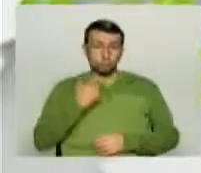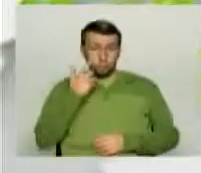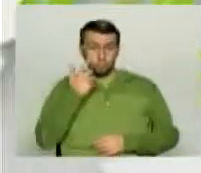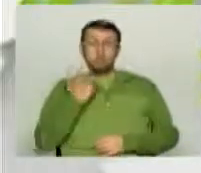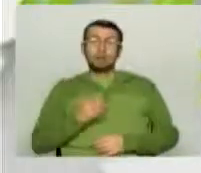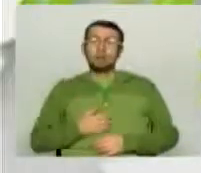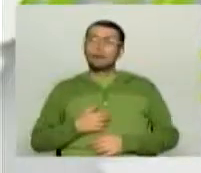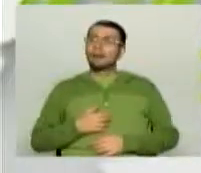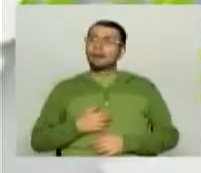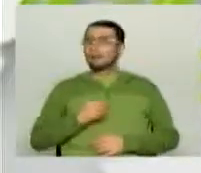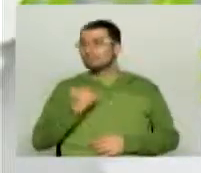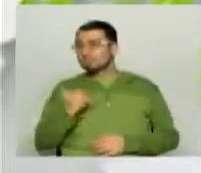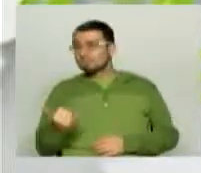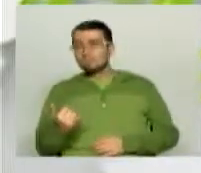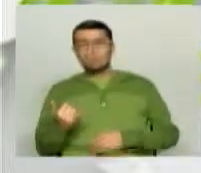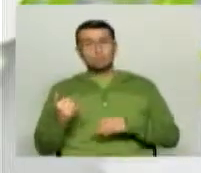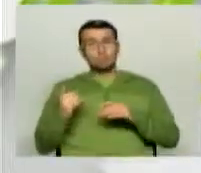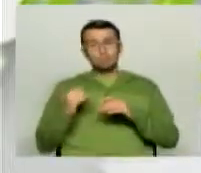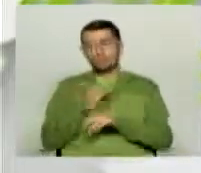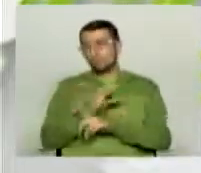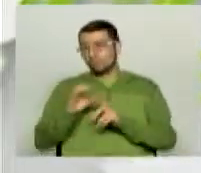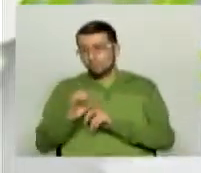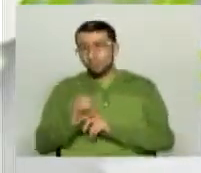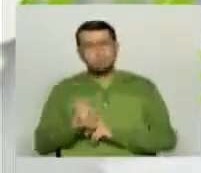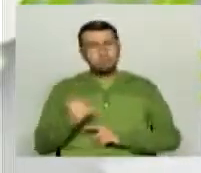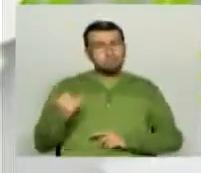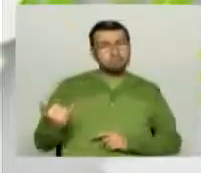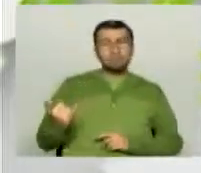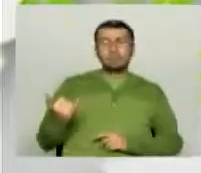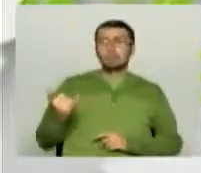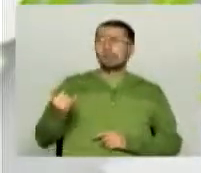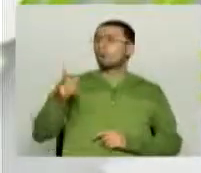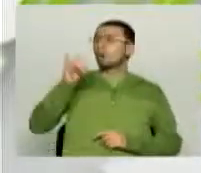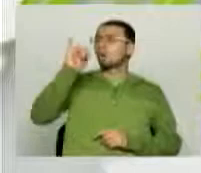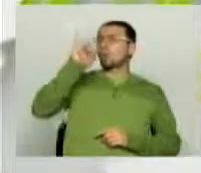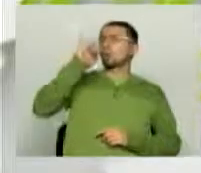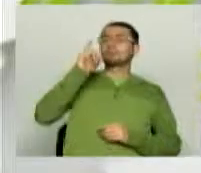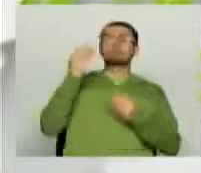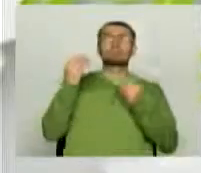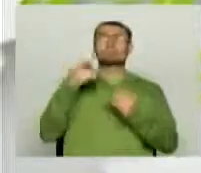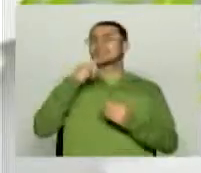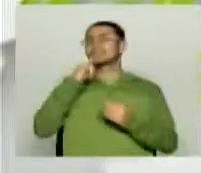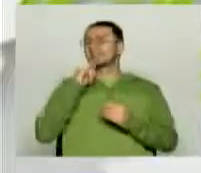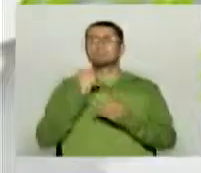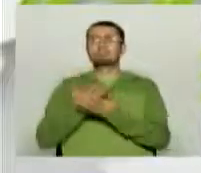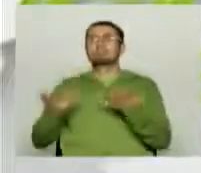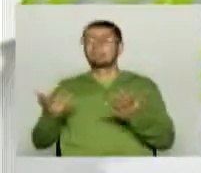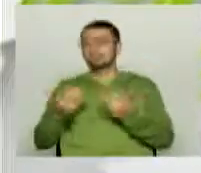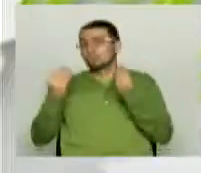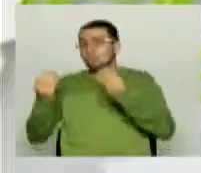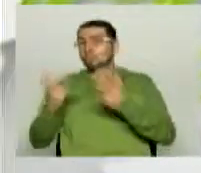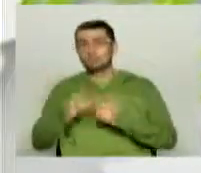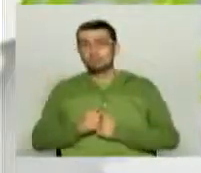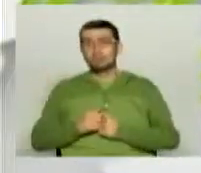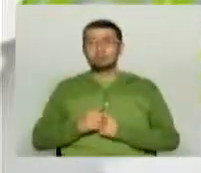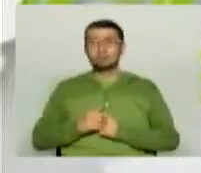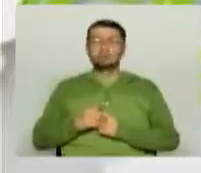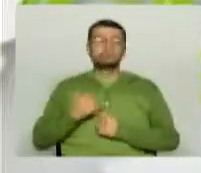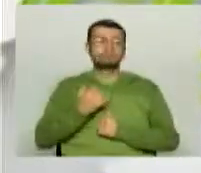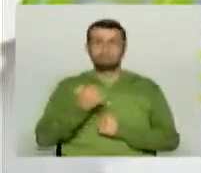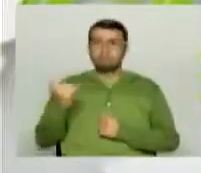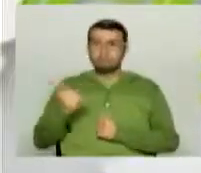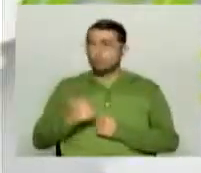infortunadamente estamos en una cultura donde el licor está por todos lados el que hace un negocio y le va bien entonces